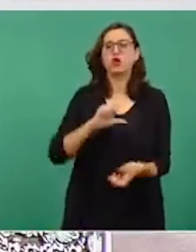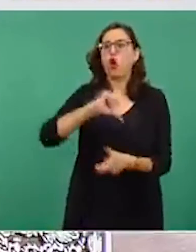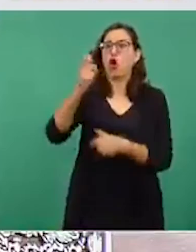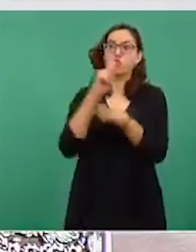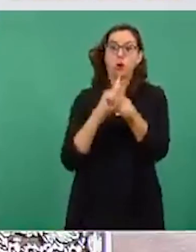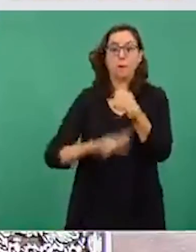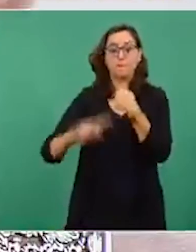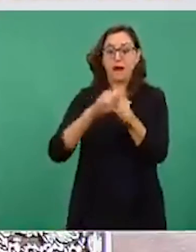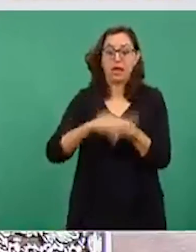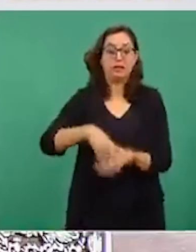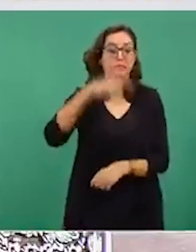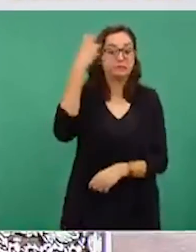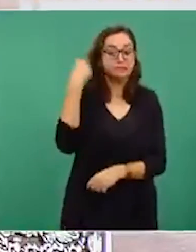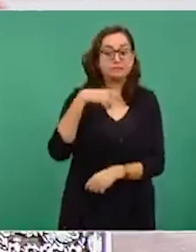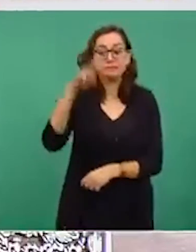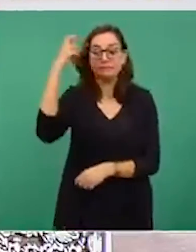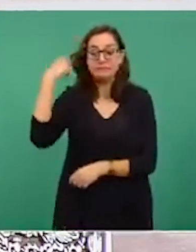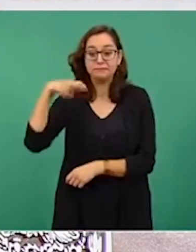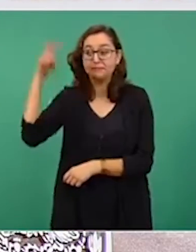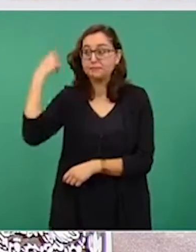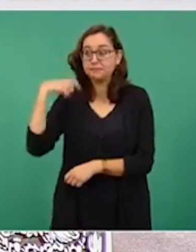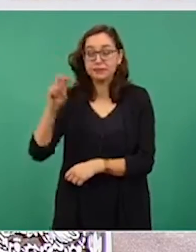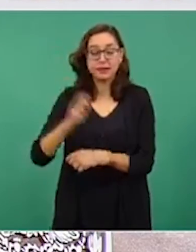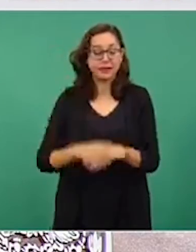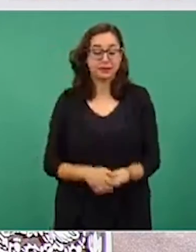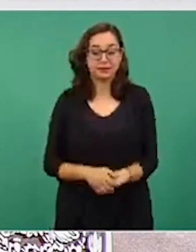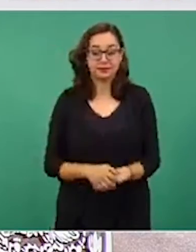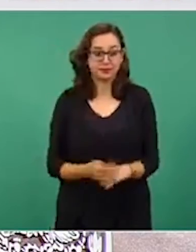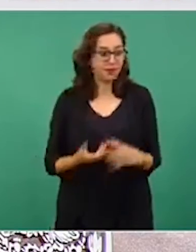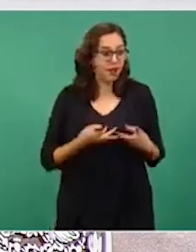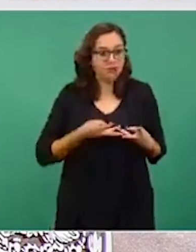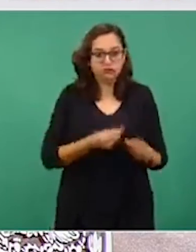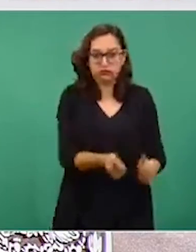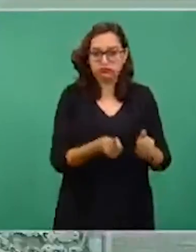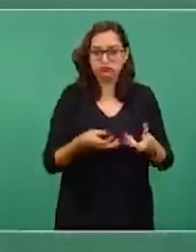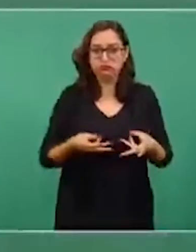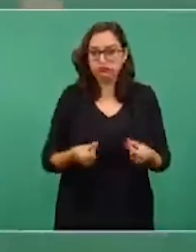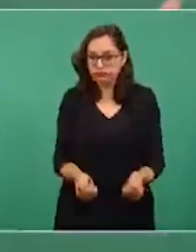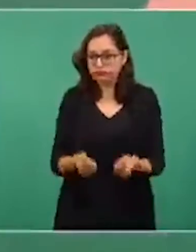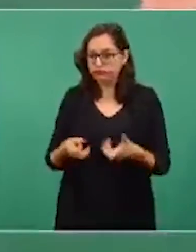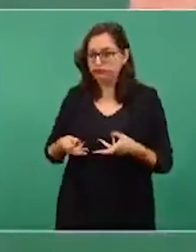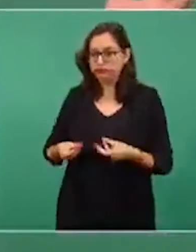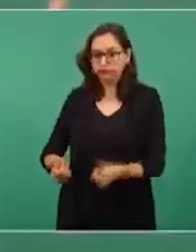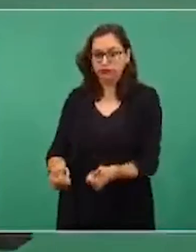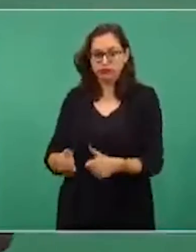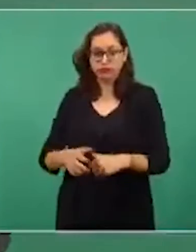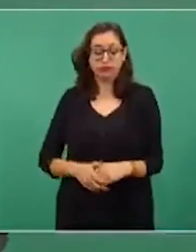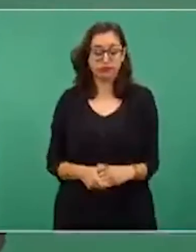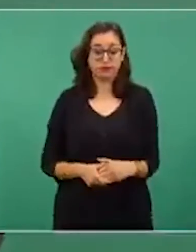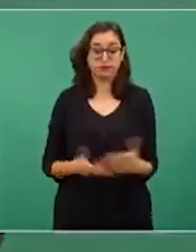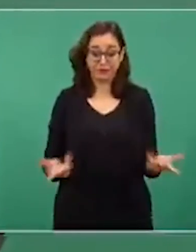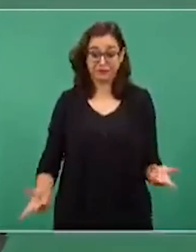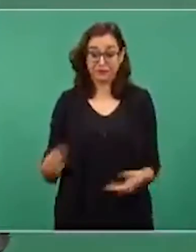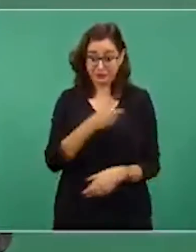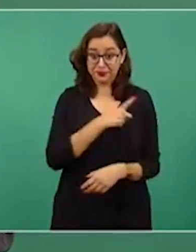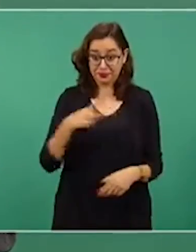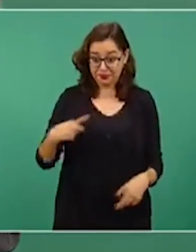Ahí está el caso, que no se debe de olvidar,